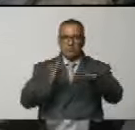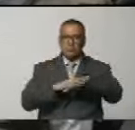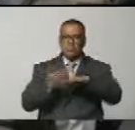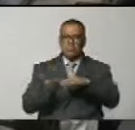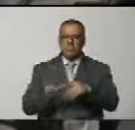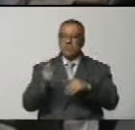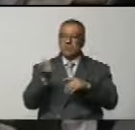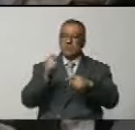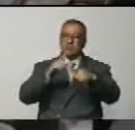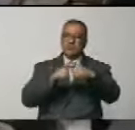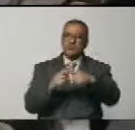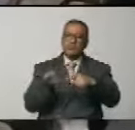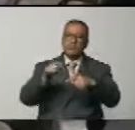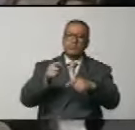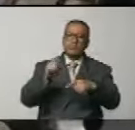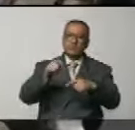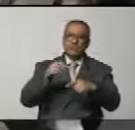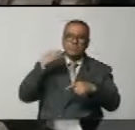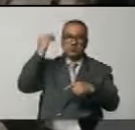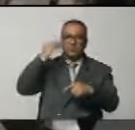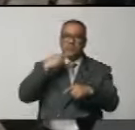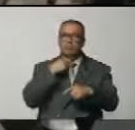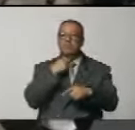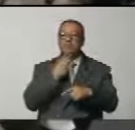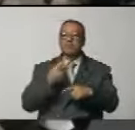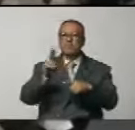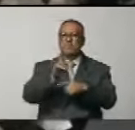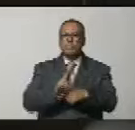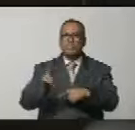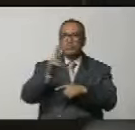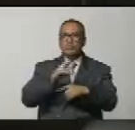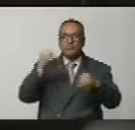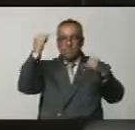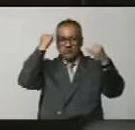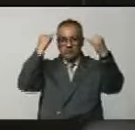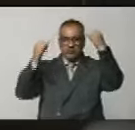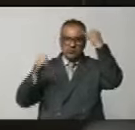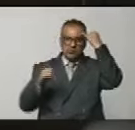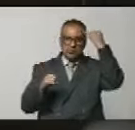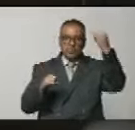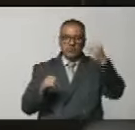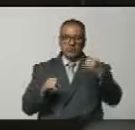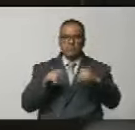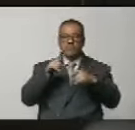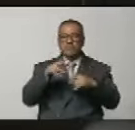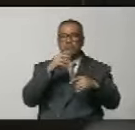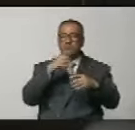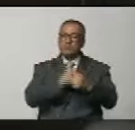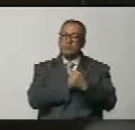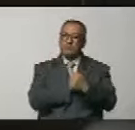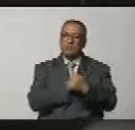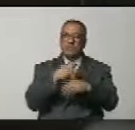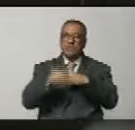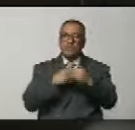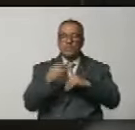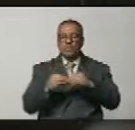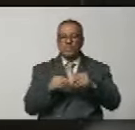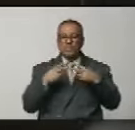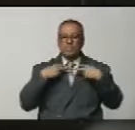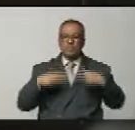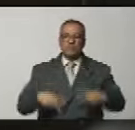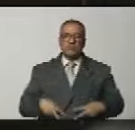es una suma de utilizar el lenguaje para la inteligencia, bien para el amor o bien para la vida.